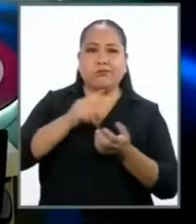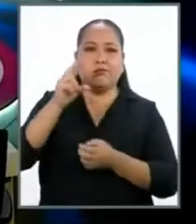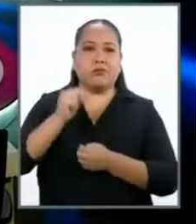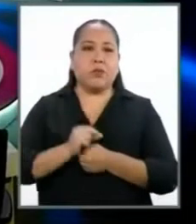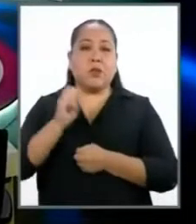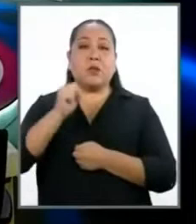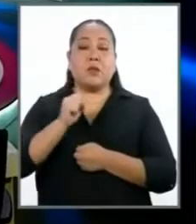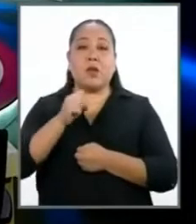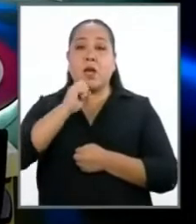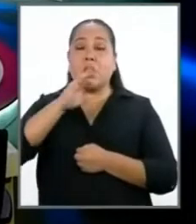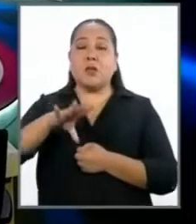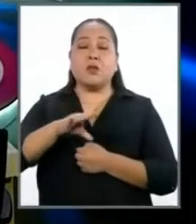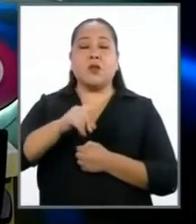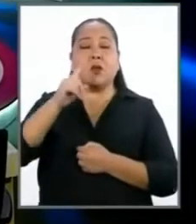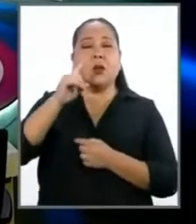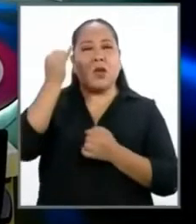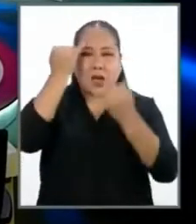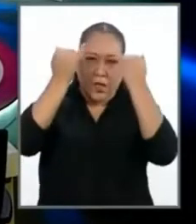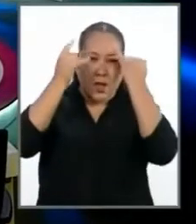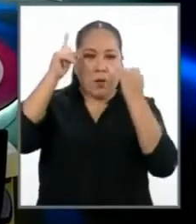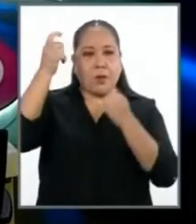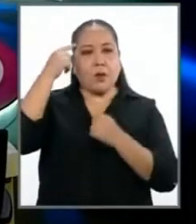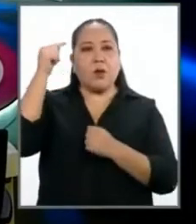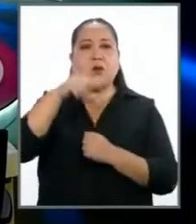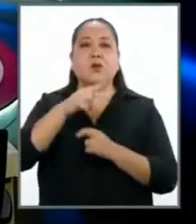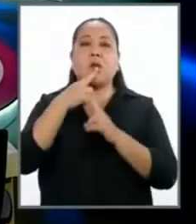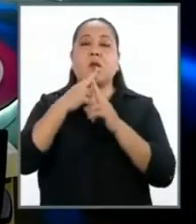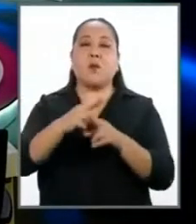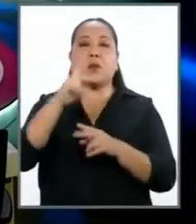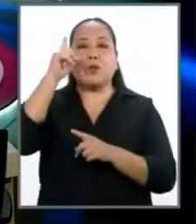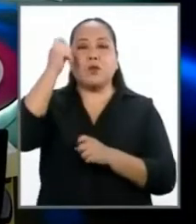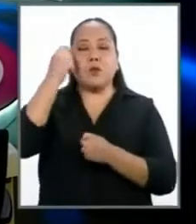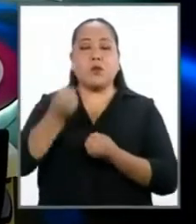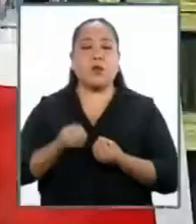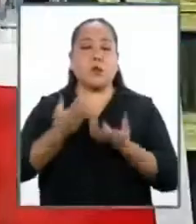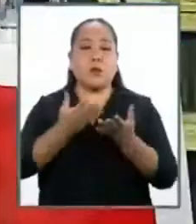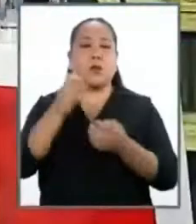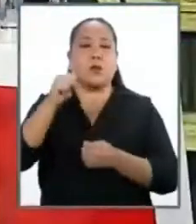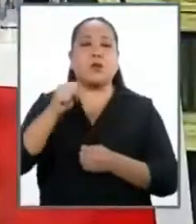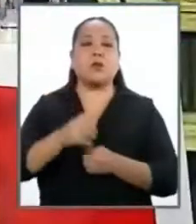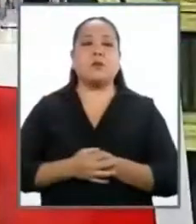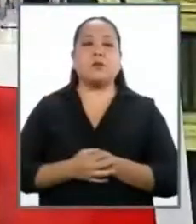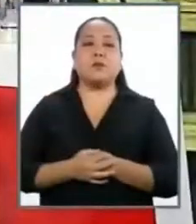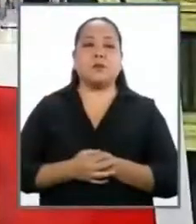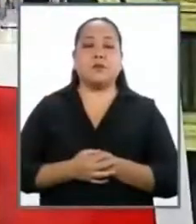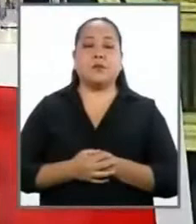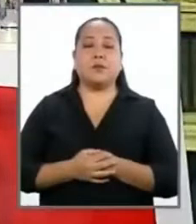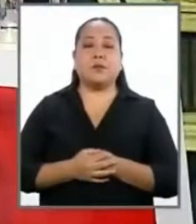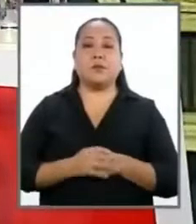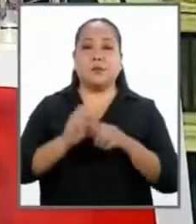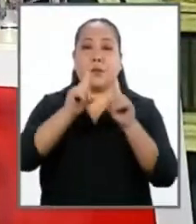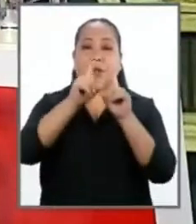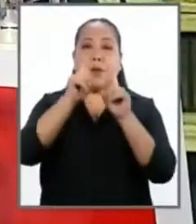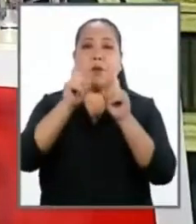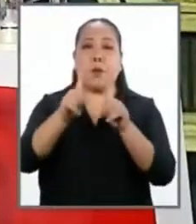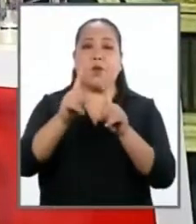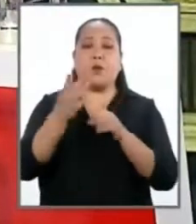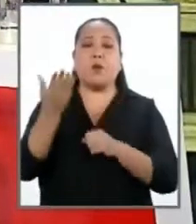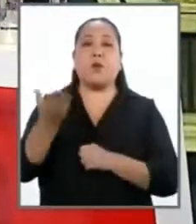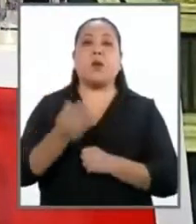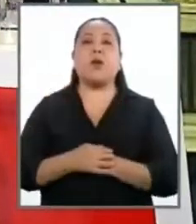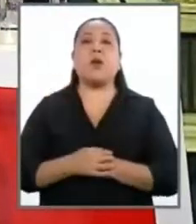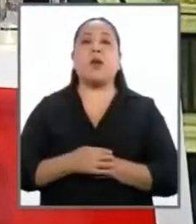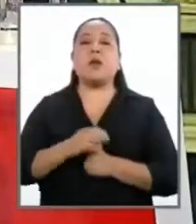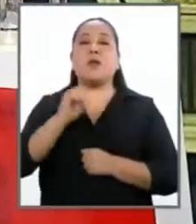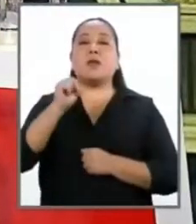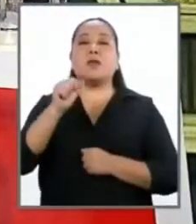ha habido alusiones políticas, es una respuesta política la que se tiene que dar. Así es. La pregunta para el candidato